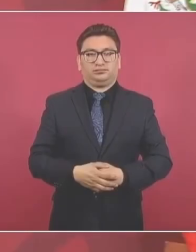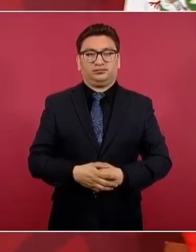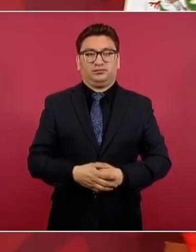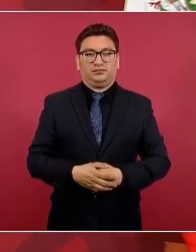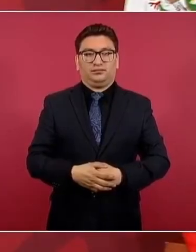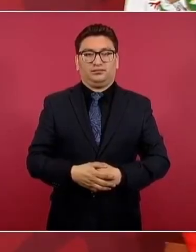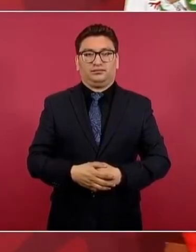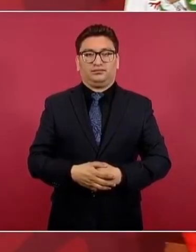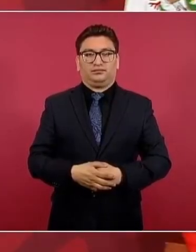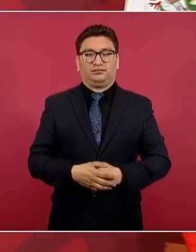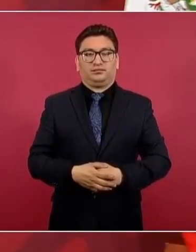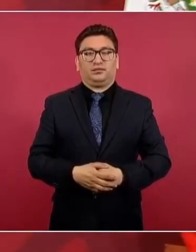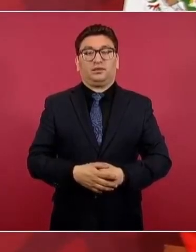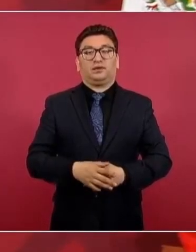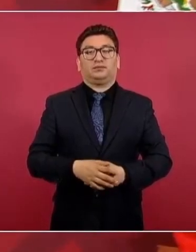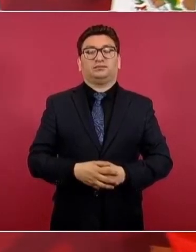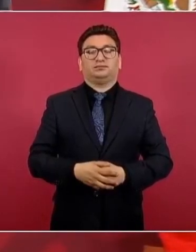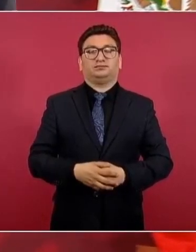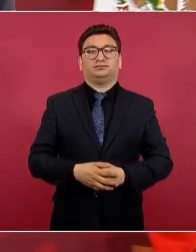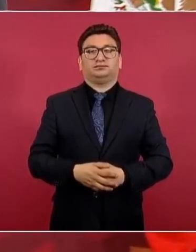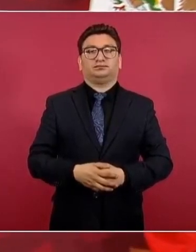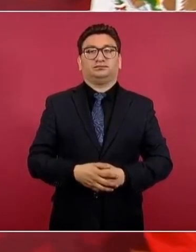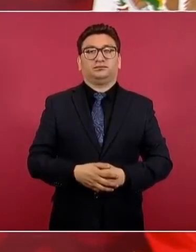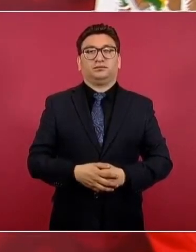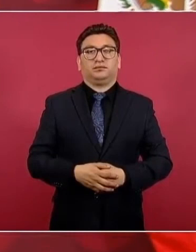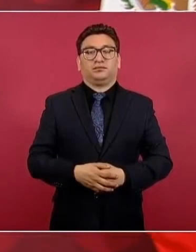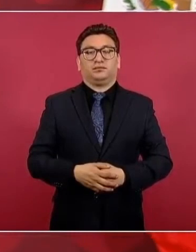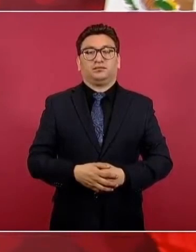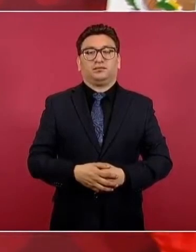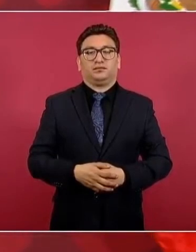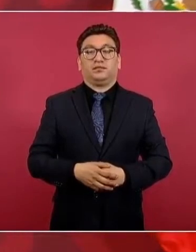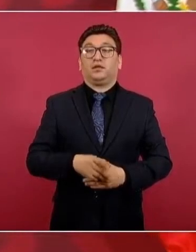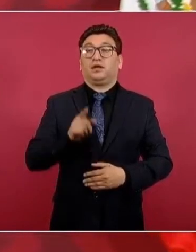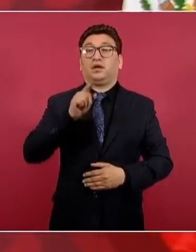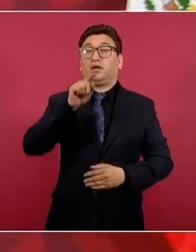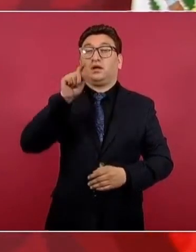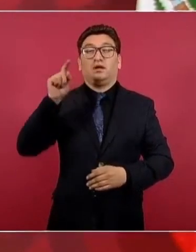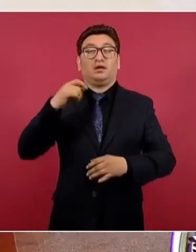Ningún organismo internacional